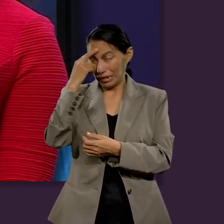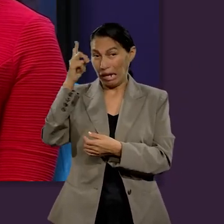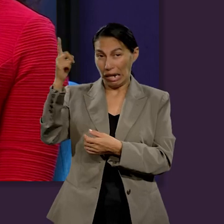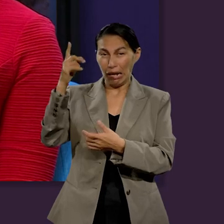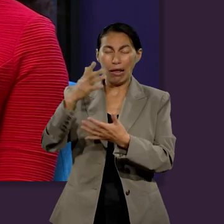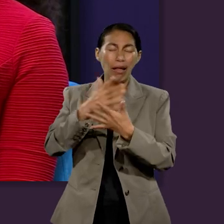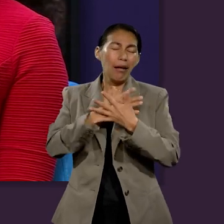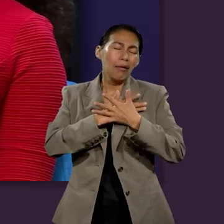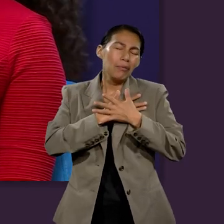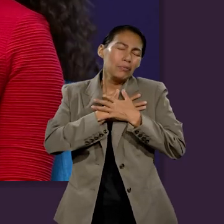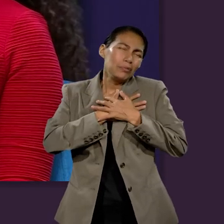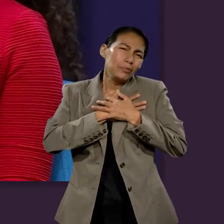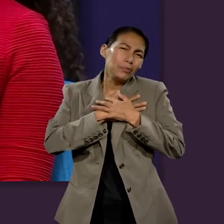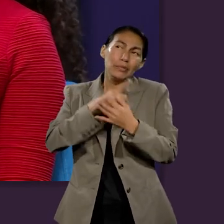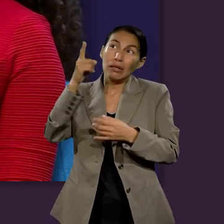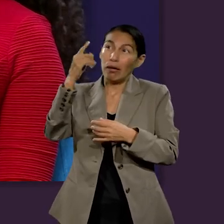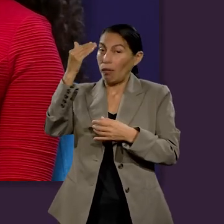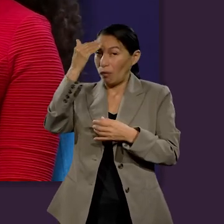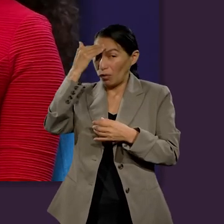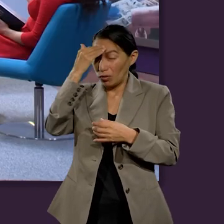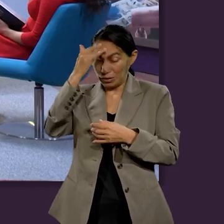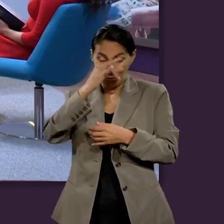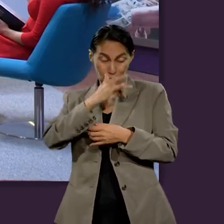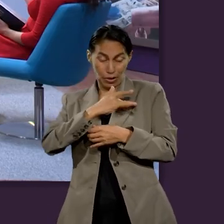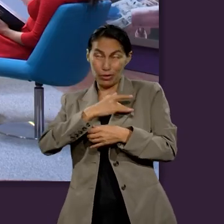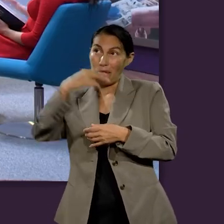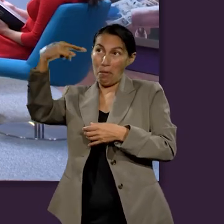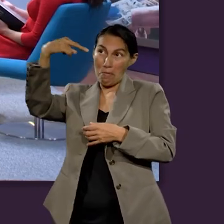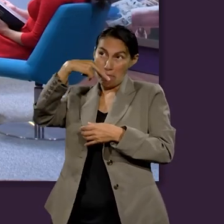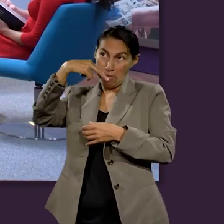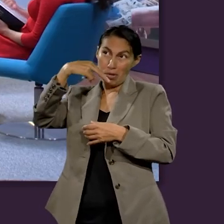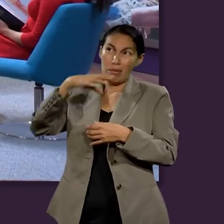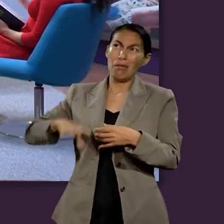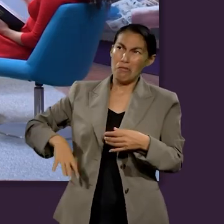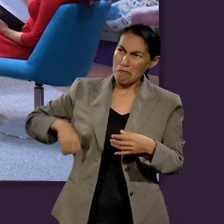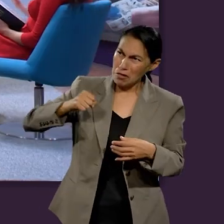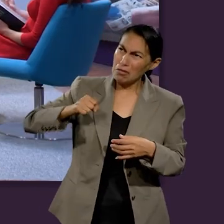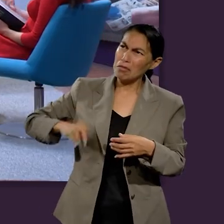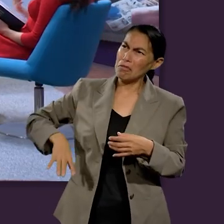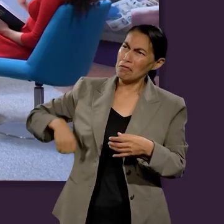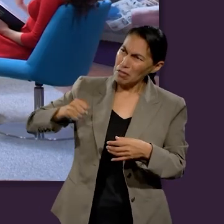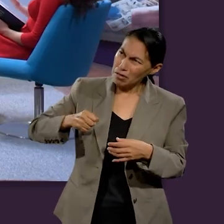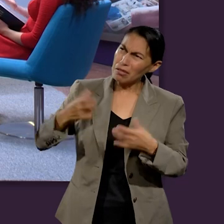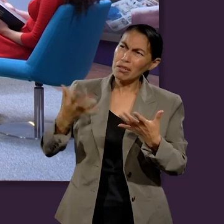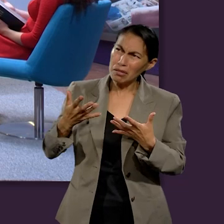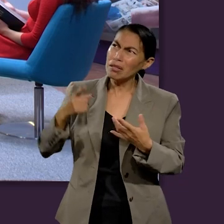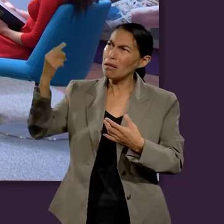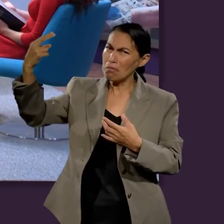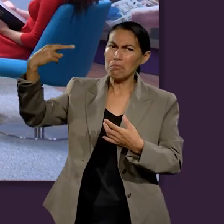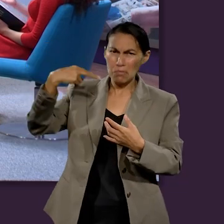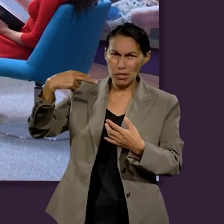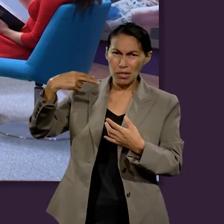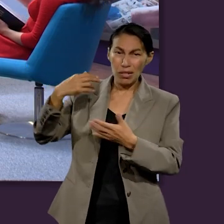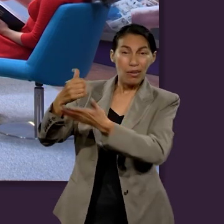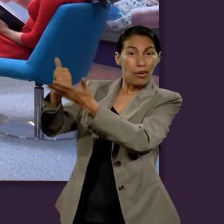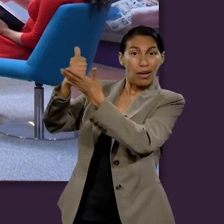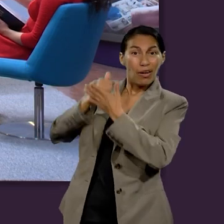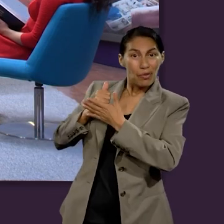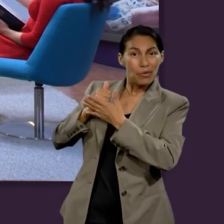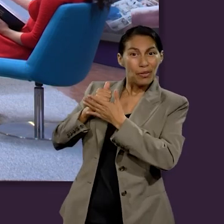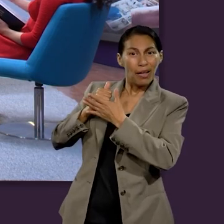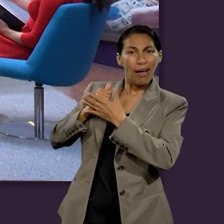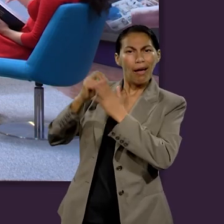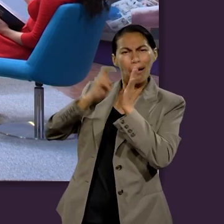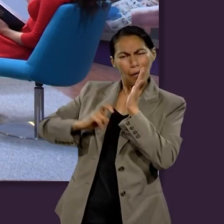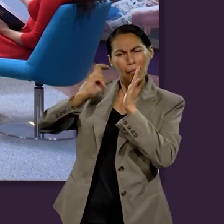recordar que esa justicia va de la mano del amor. Dios conoce nuestras intenciones, conoce nuestros corazones y nuestros esfuerzos, e incluso nos